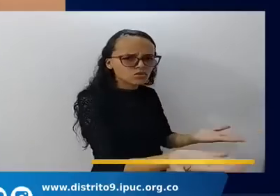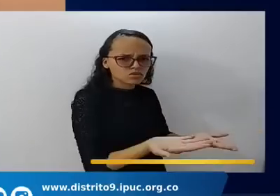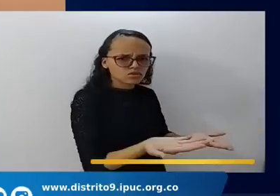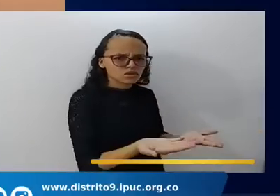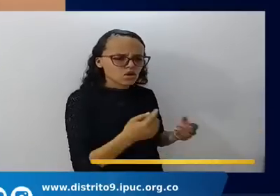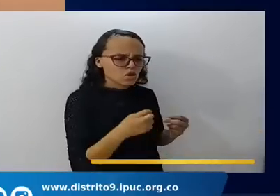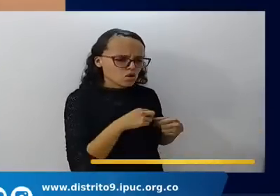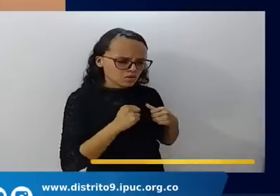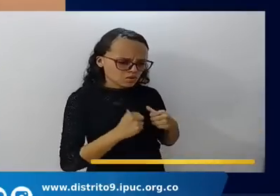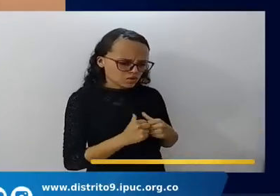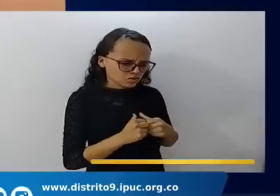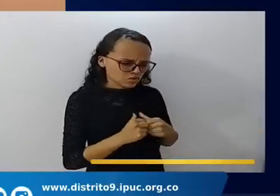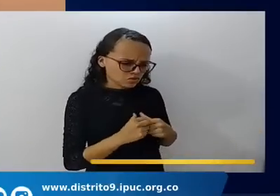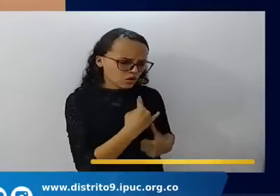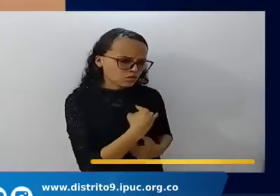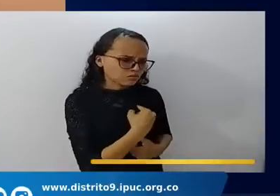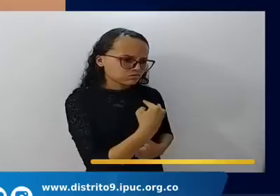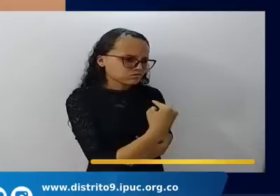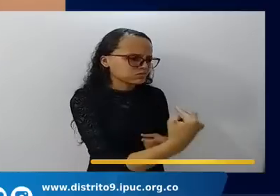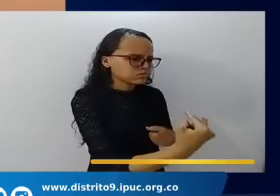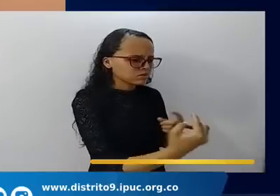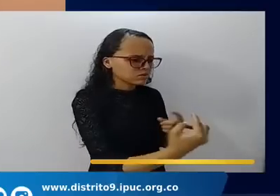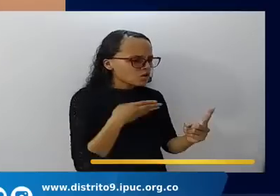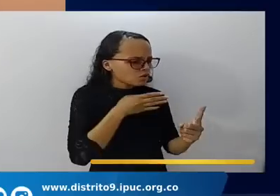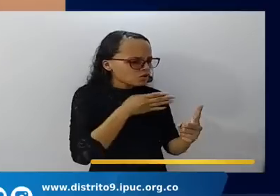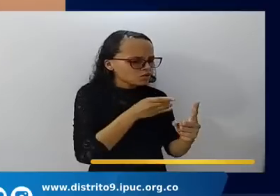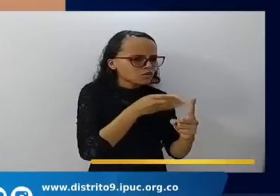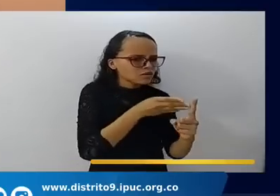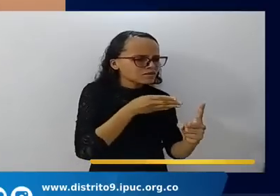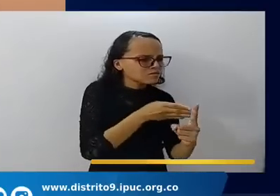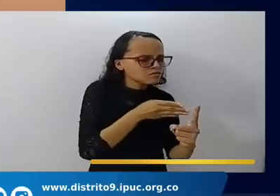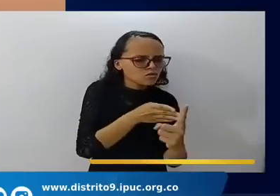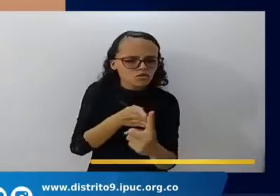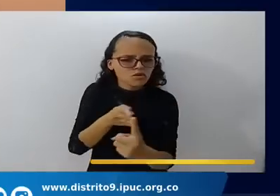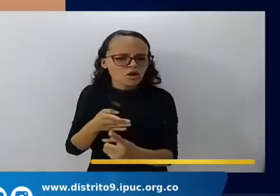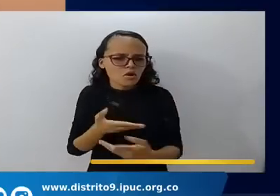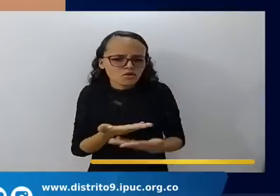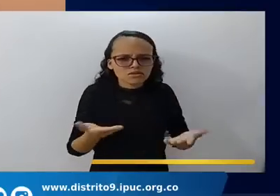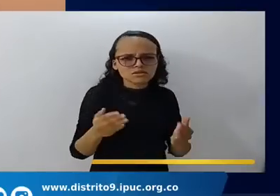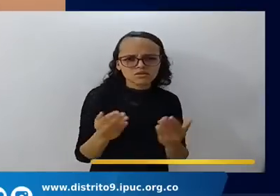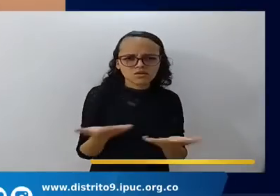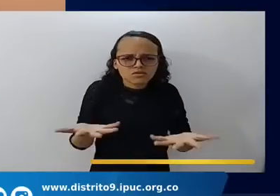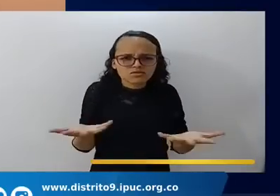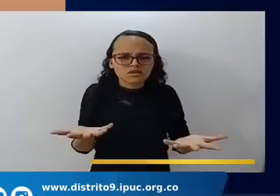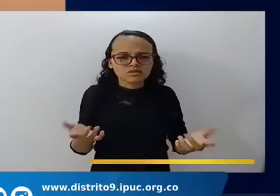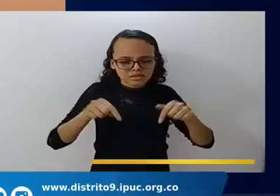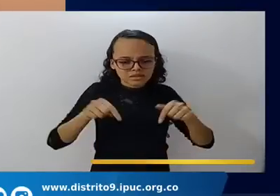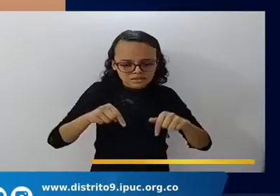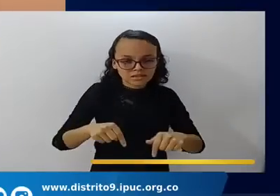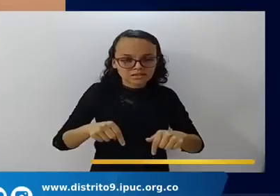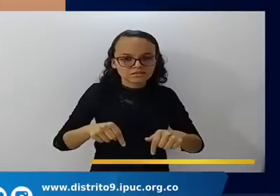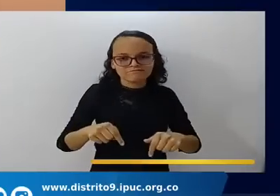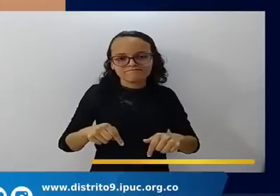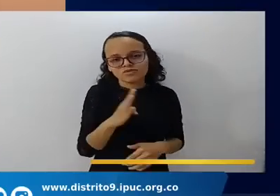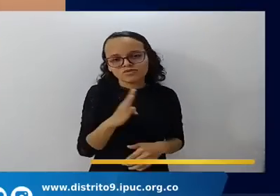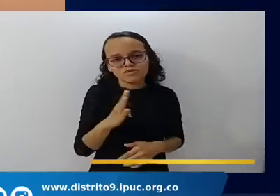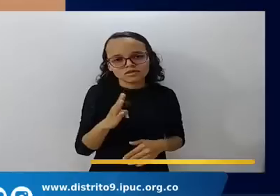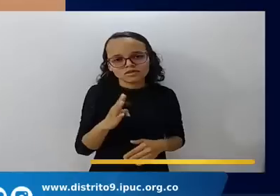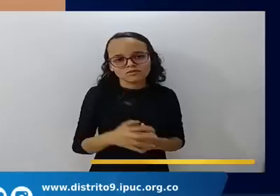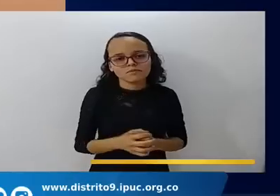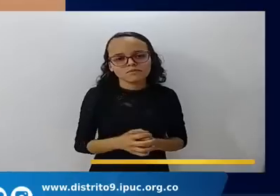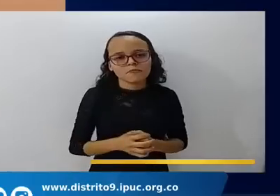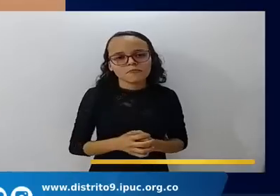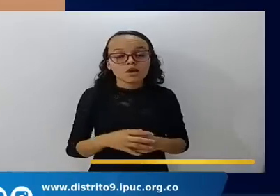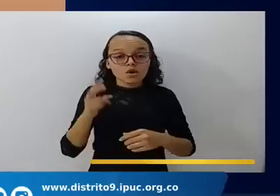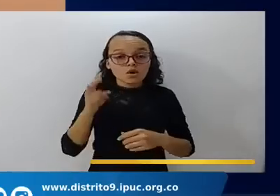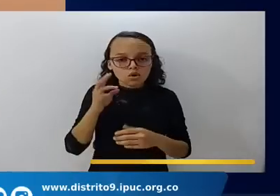obsesivamente, obsecadamente a lo terrenal. Las cosas que